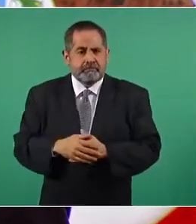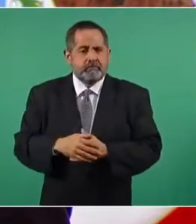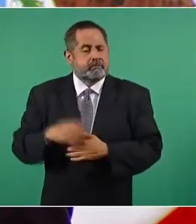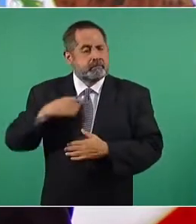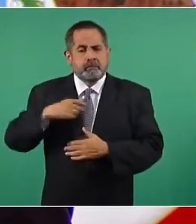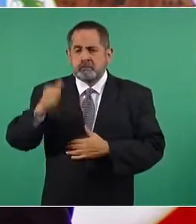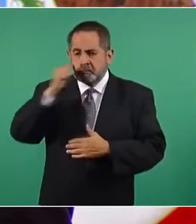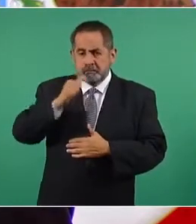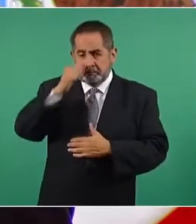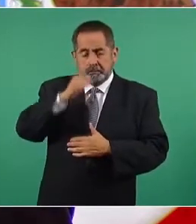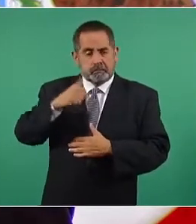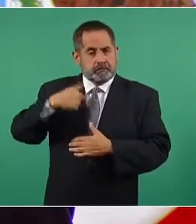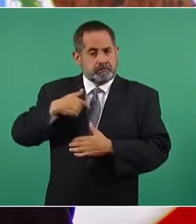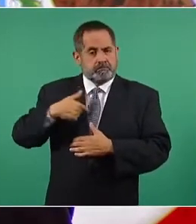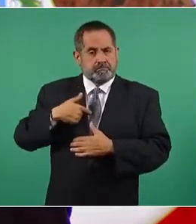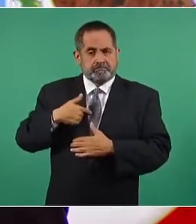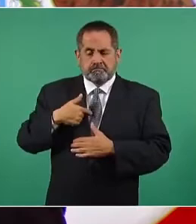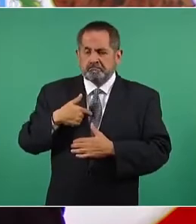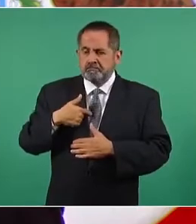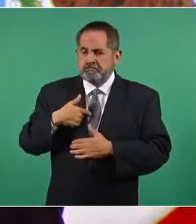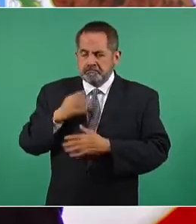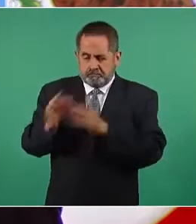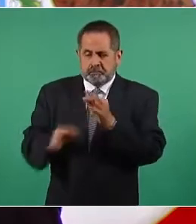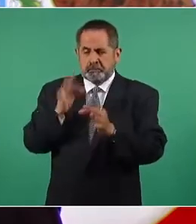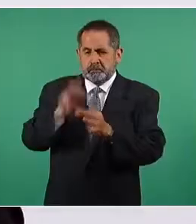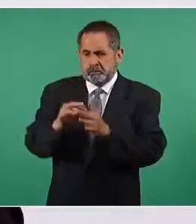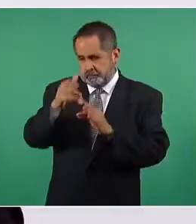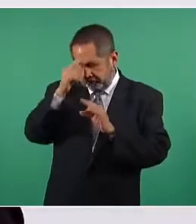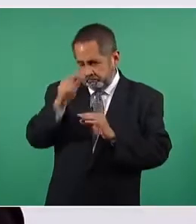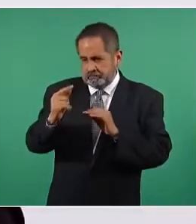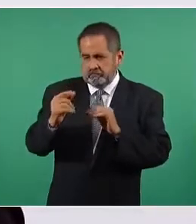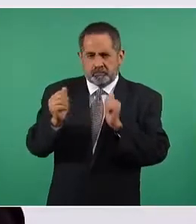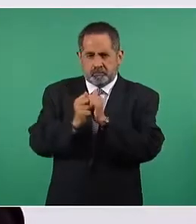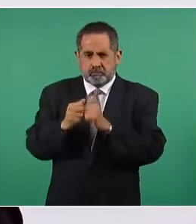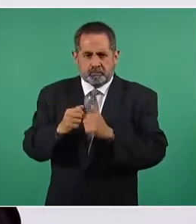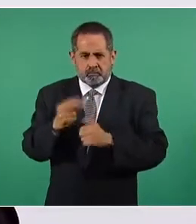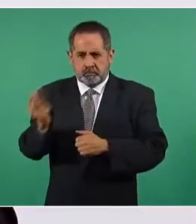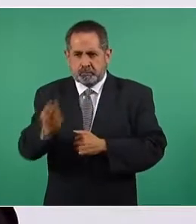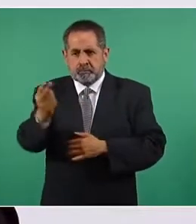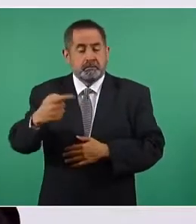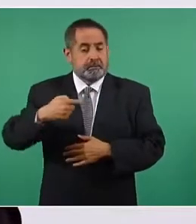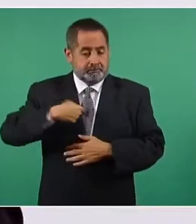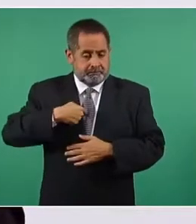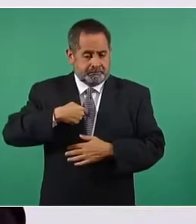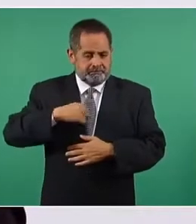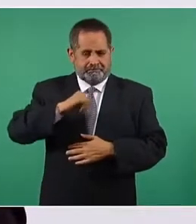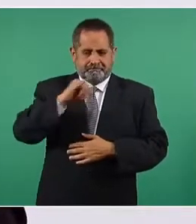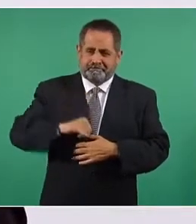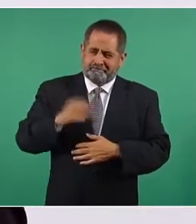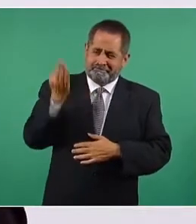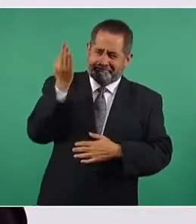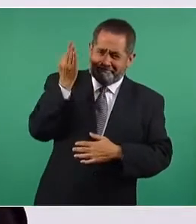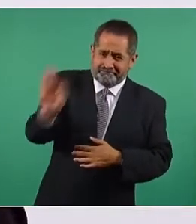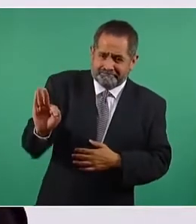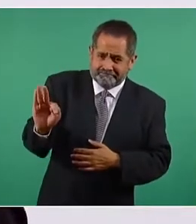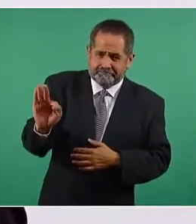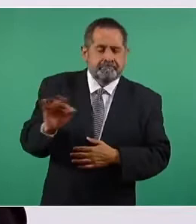siempre estaré a la altura de ustedes y nunca, jamás los traicionaré.